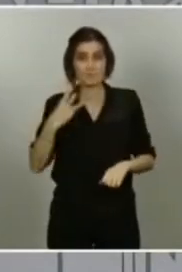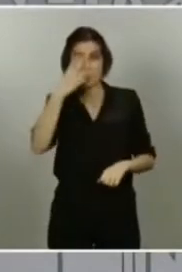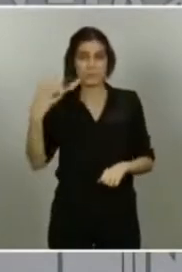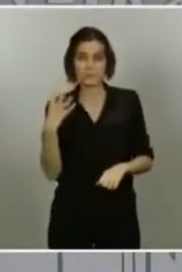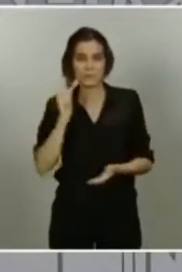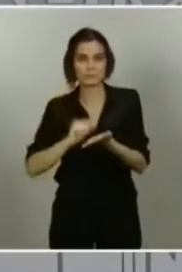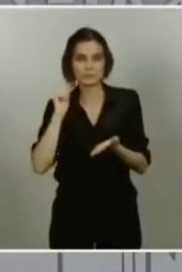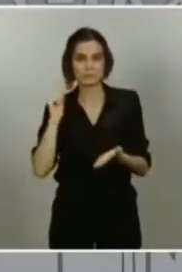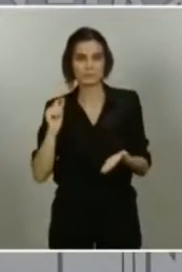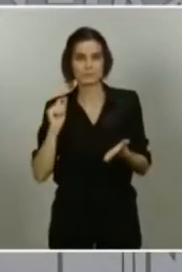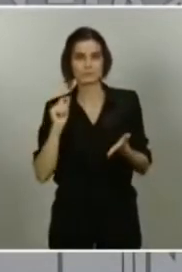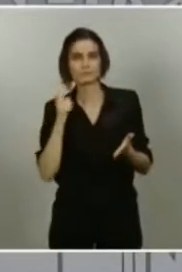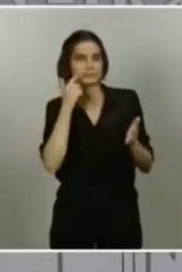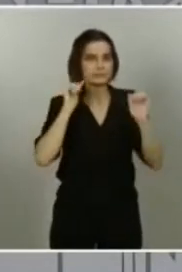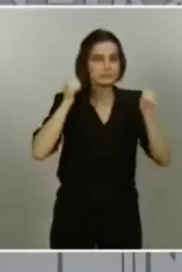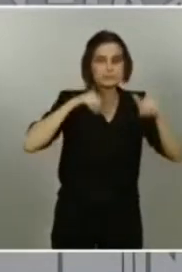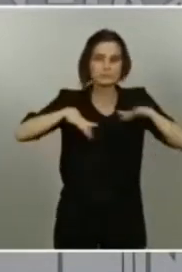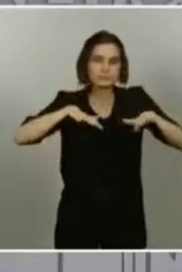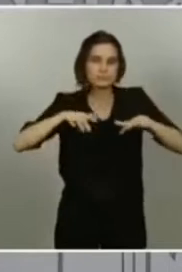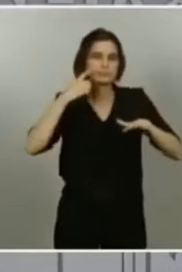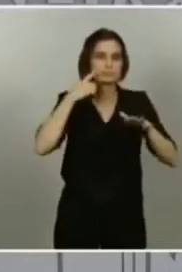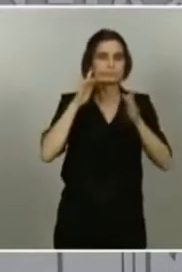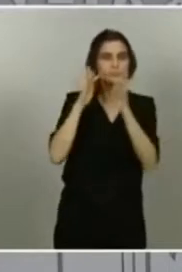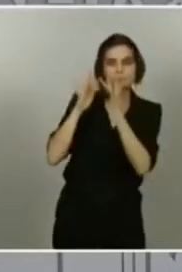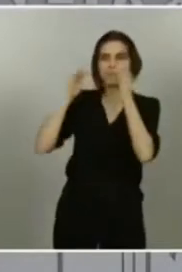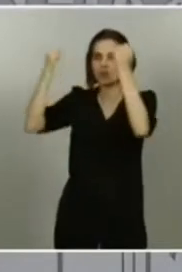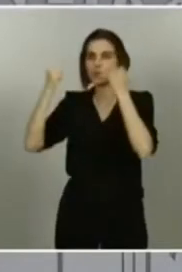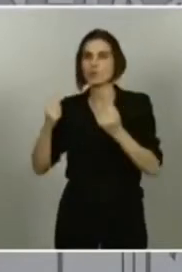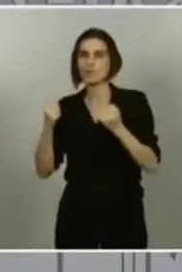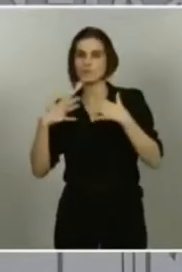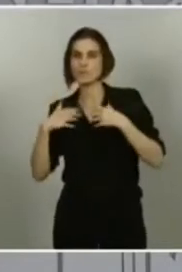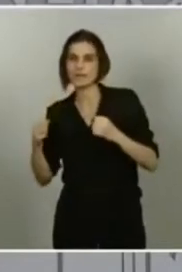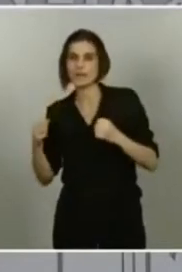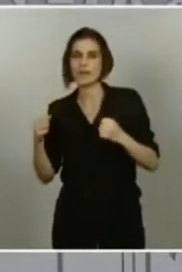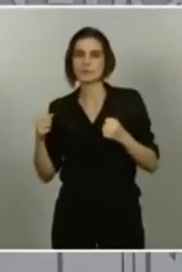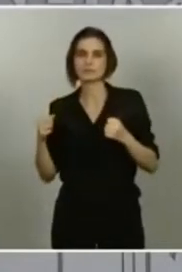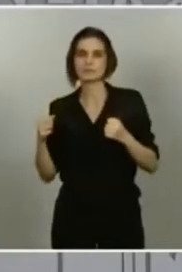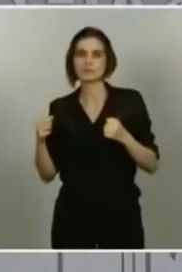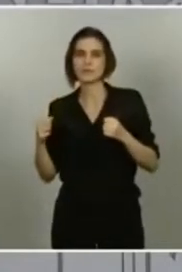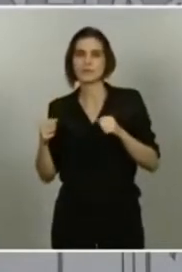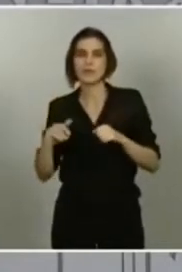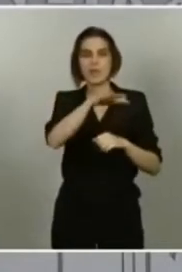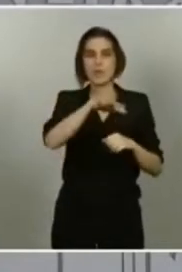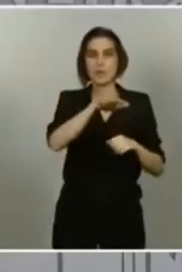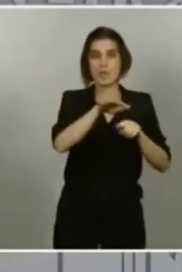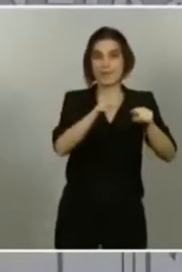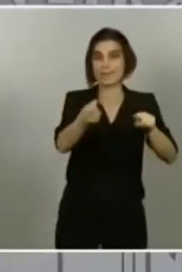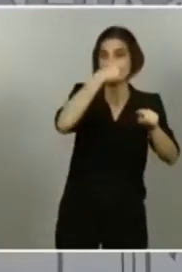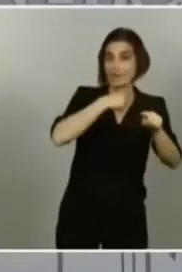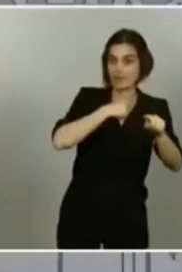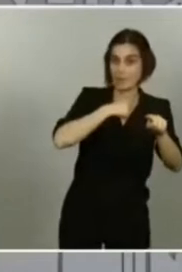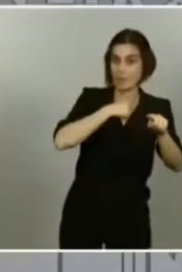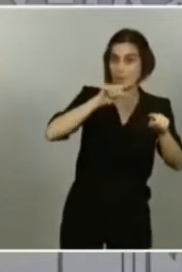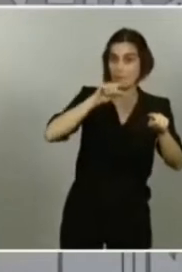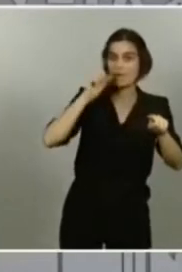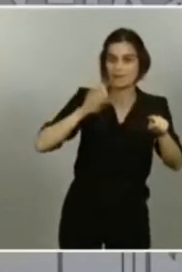contacto a las autoridades sanitarias del lugar donde se infectó con las de las Islas Canarias y con